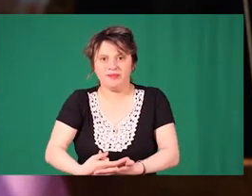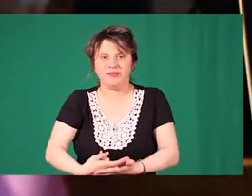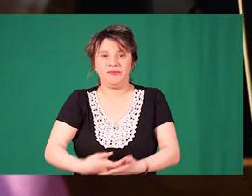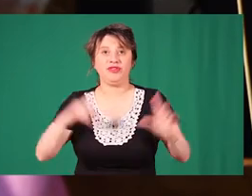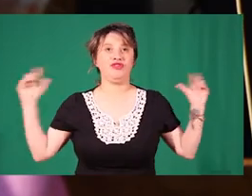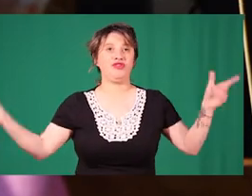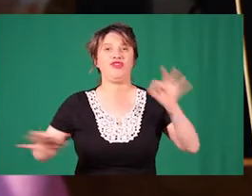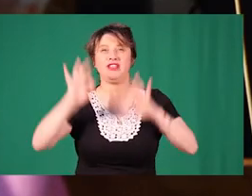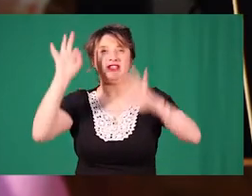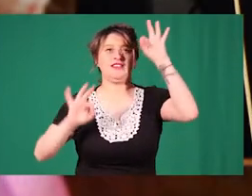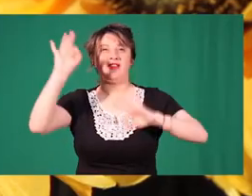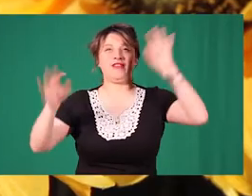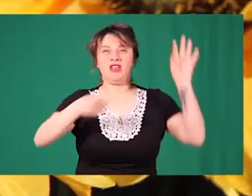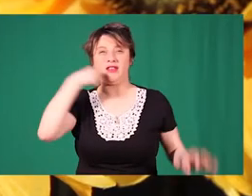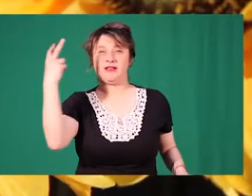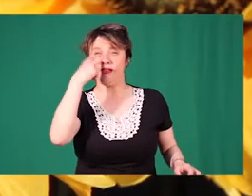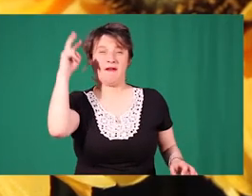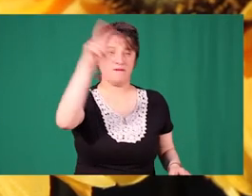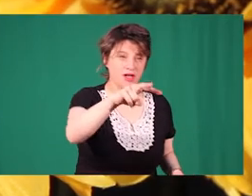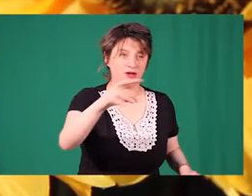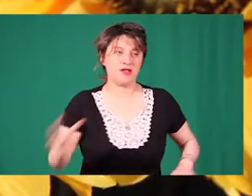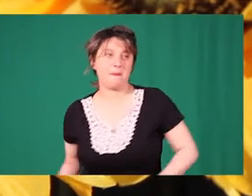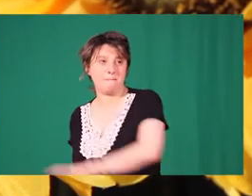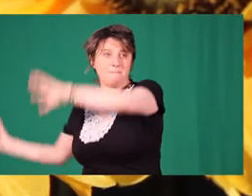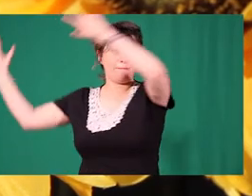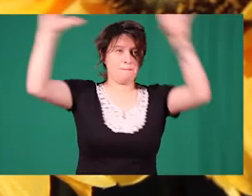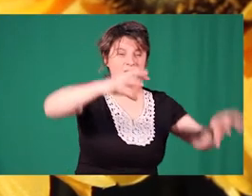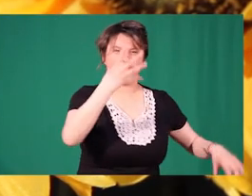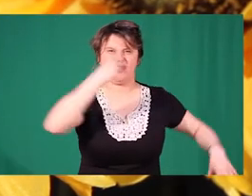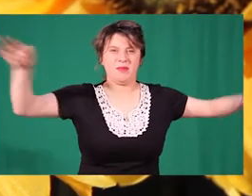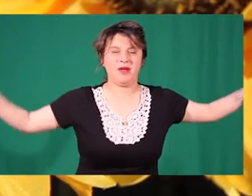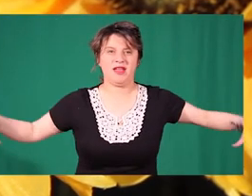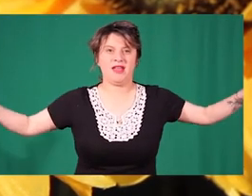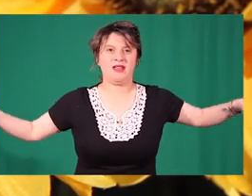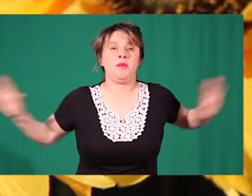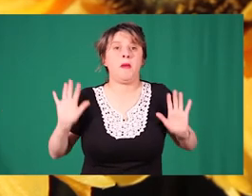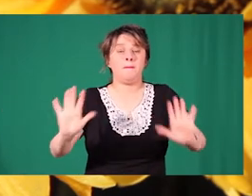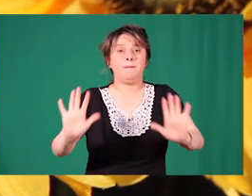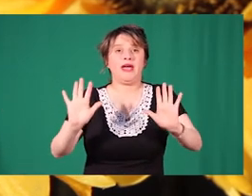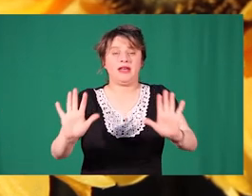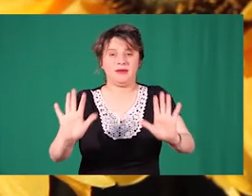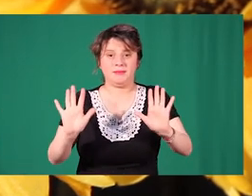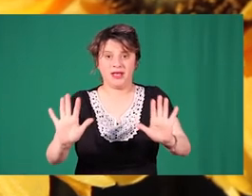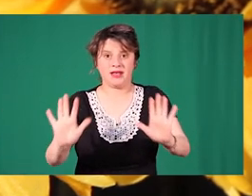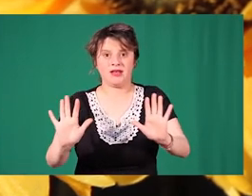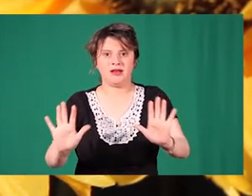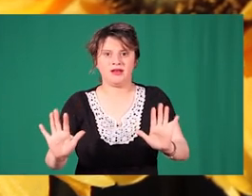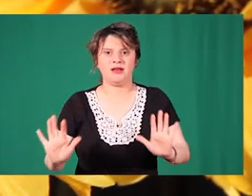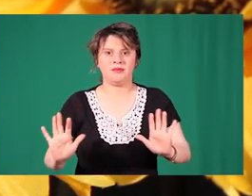Todas las abejitas al ver lo que pasaba Se abalanzaron contra el cristo fue Pero la abejita alcanza a detenerla ¡No!